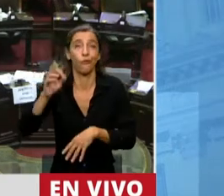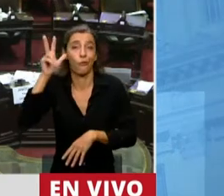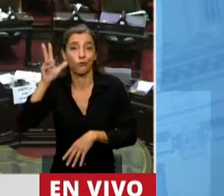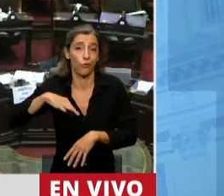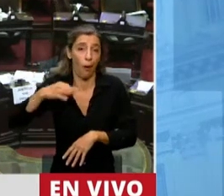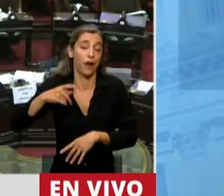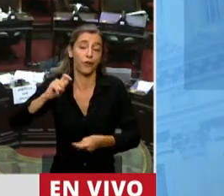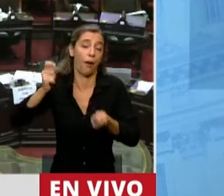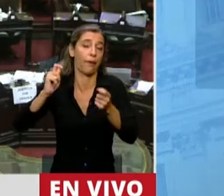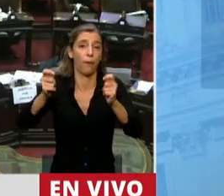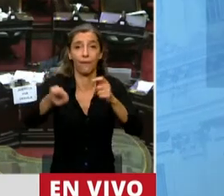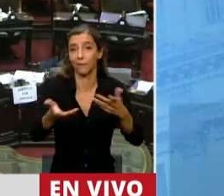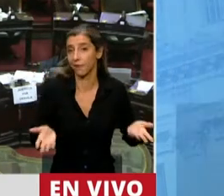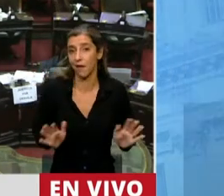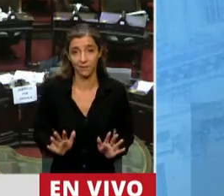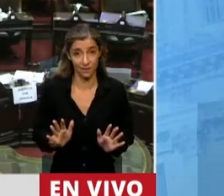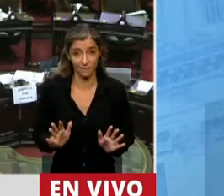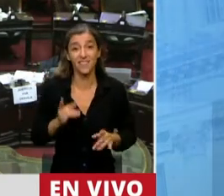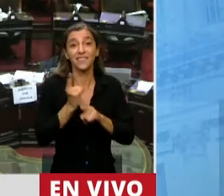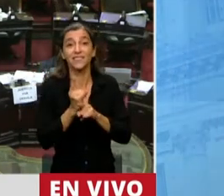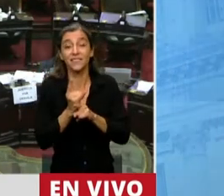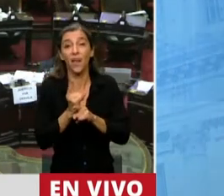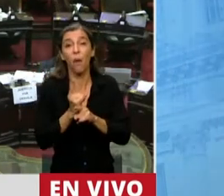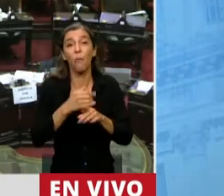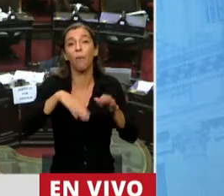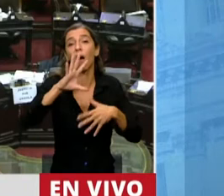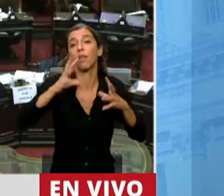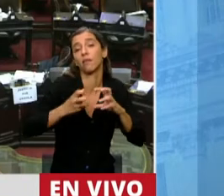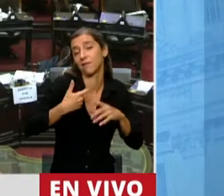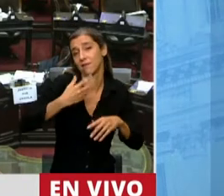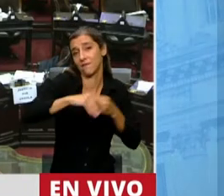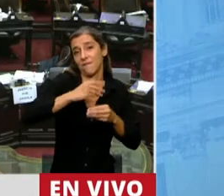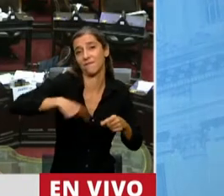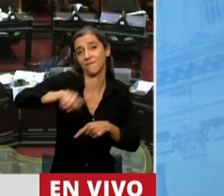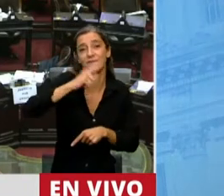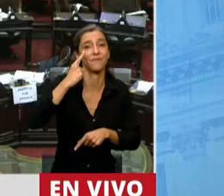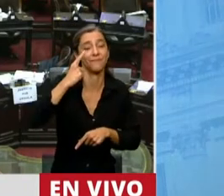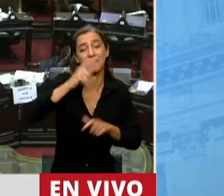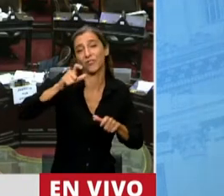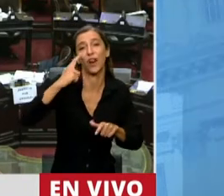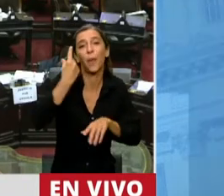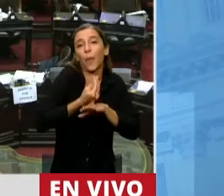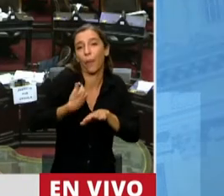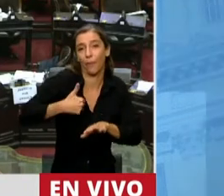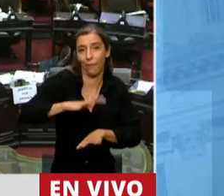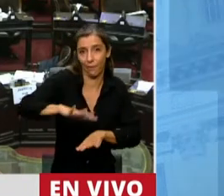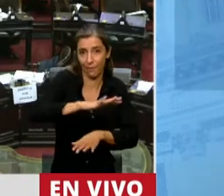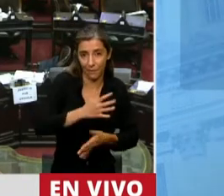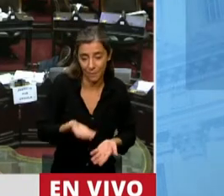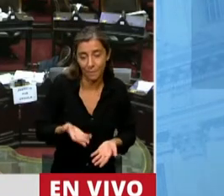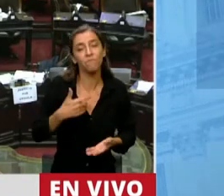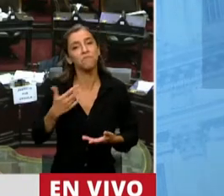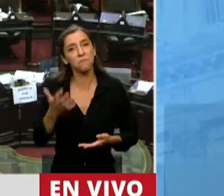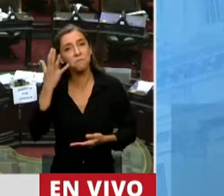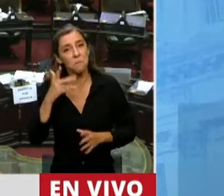renegociación tras otra, y con ese perjuicio. Por eso quiero reconocer este trabajo que ha hecho el Frente de Todos en el sentido de